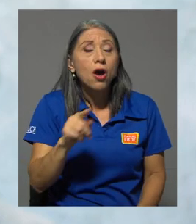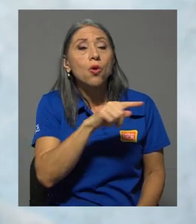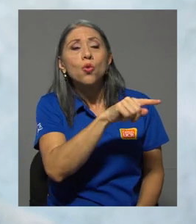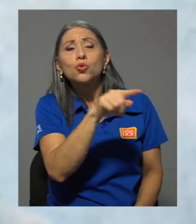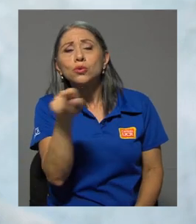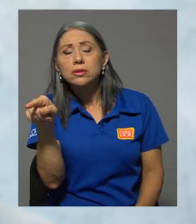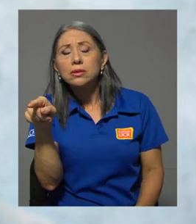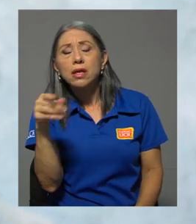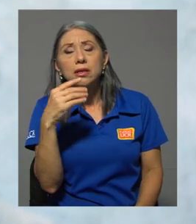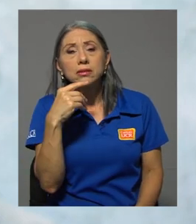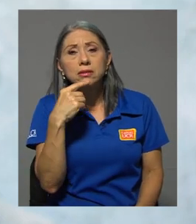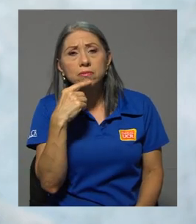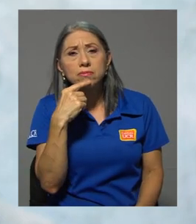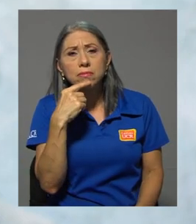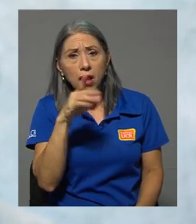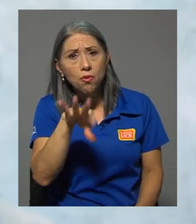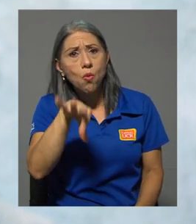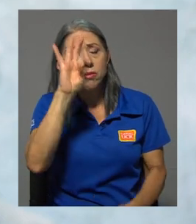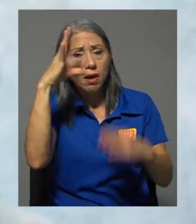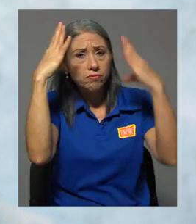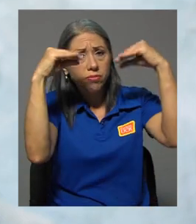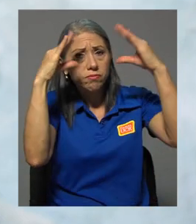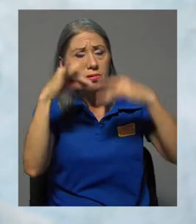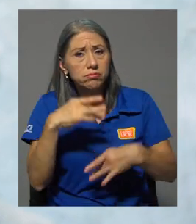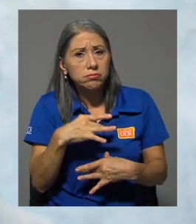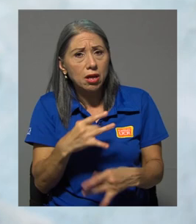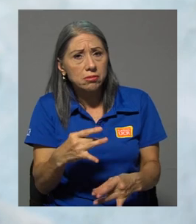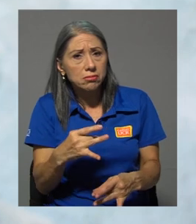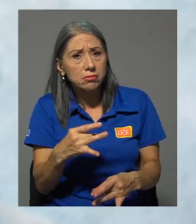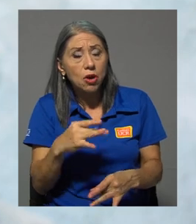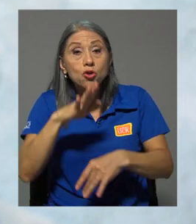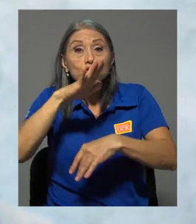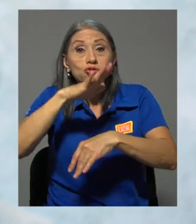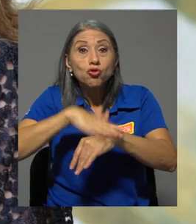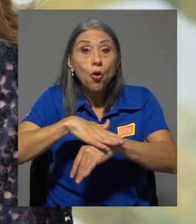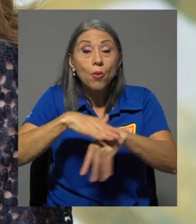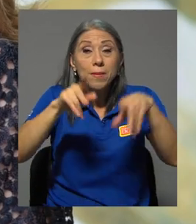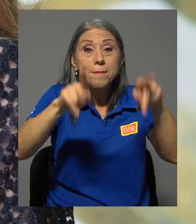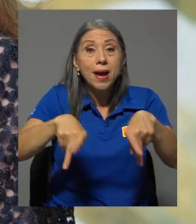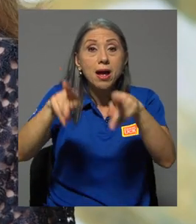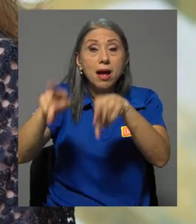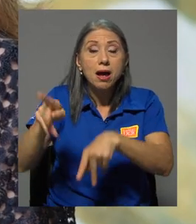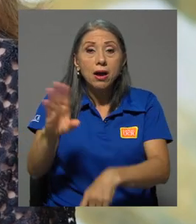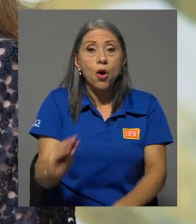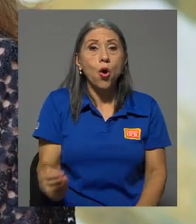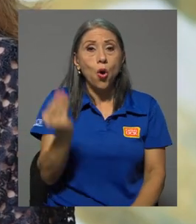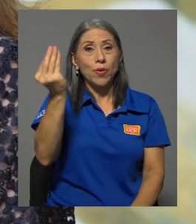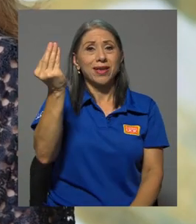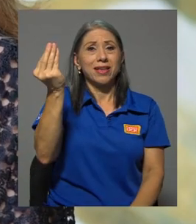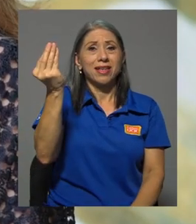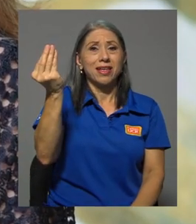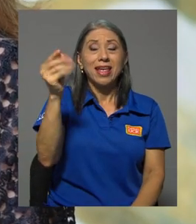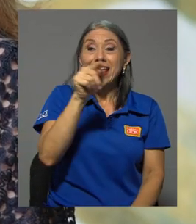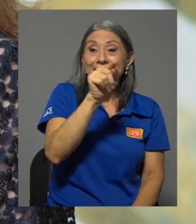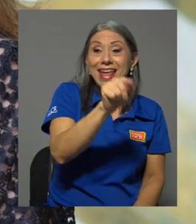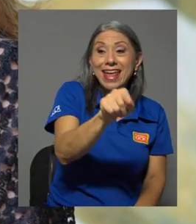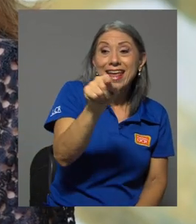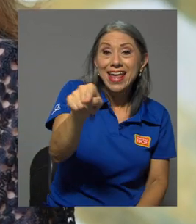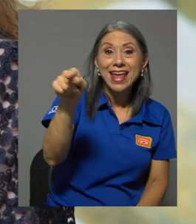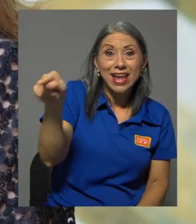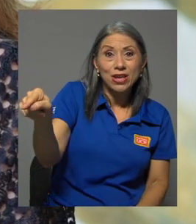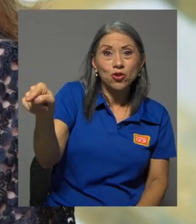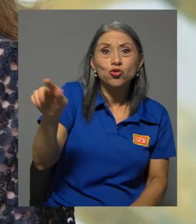ustedes encuentran datos interesantes en relación con la población joven. Y cómo está viviendo